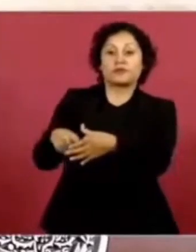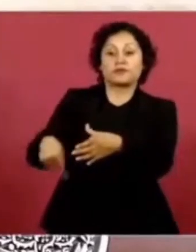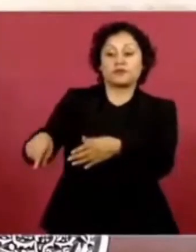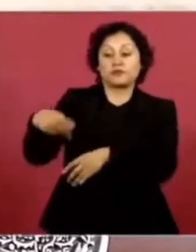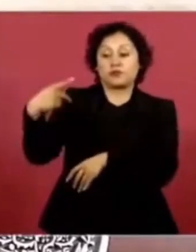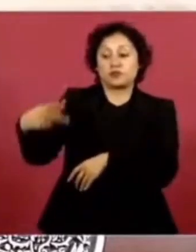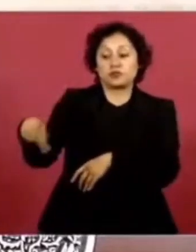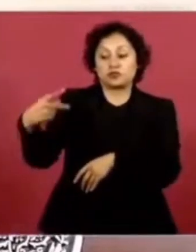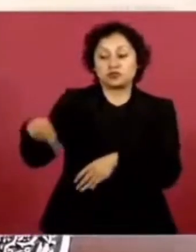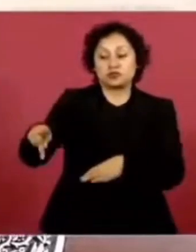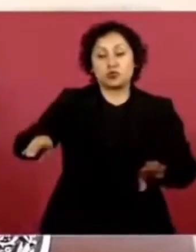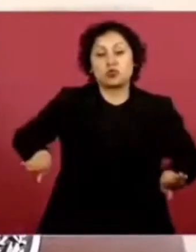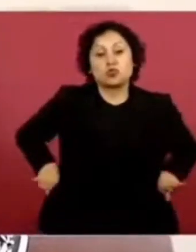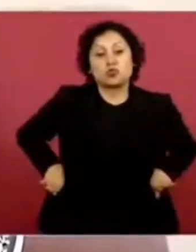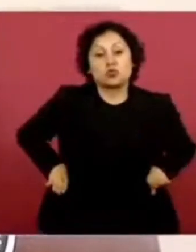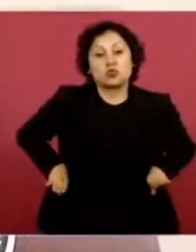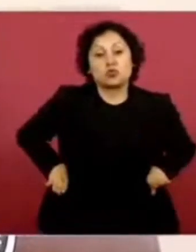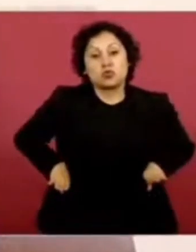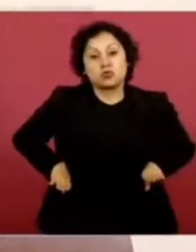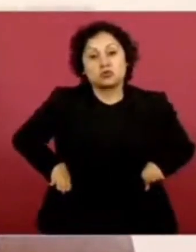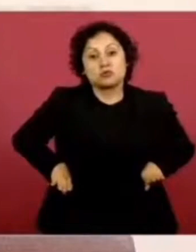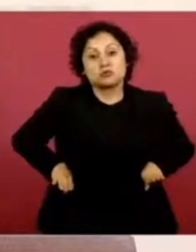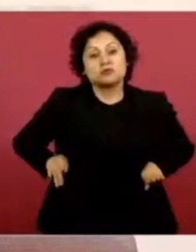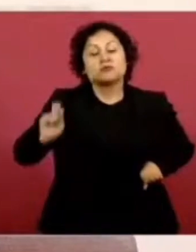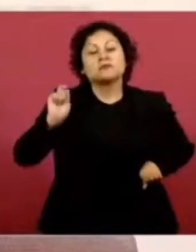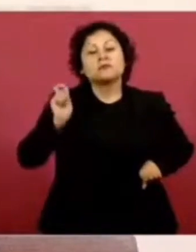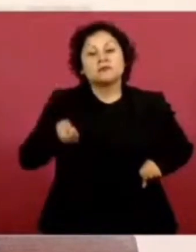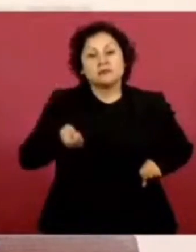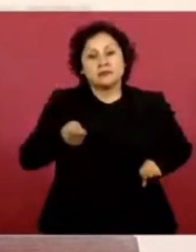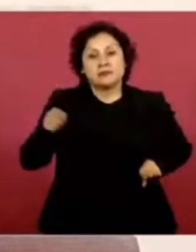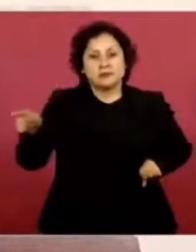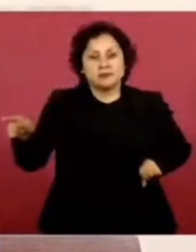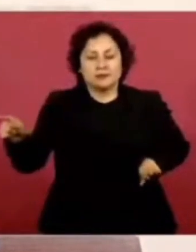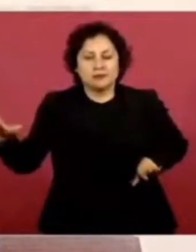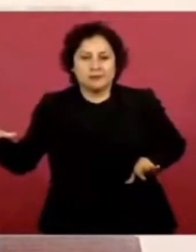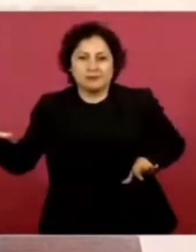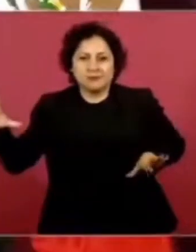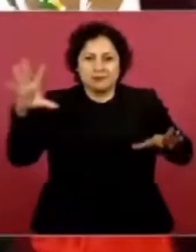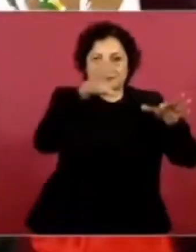simpatizantes del porfiriato.